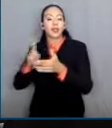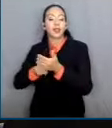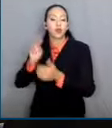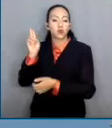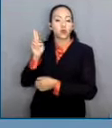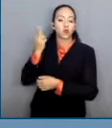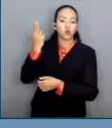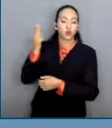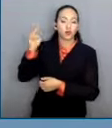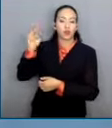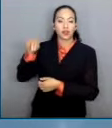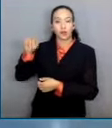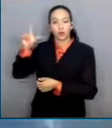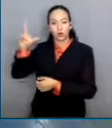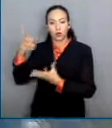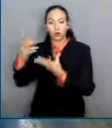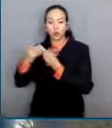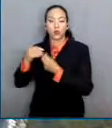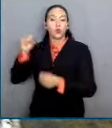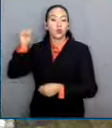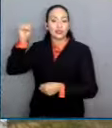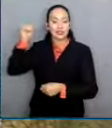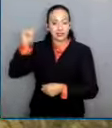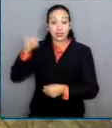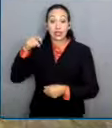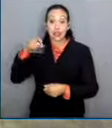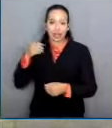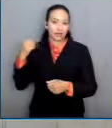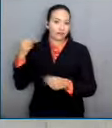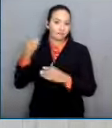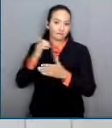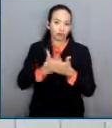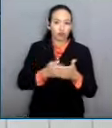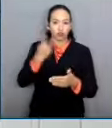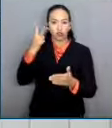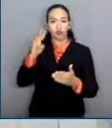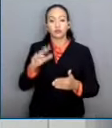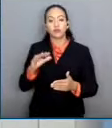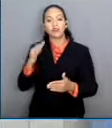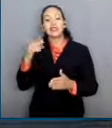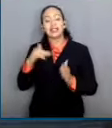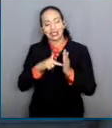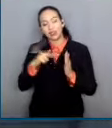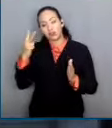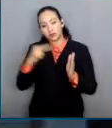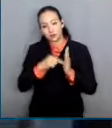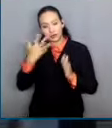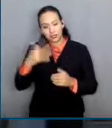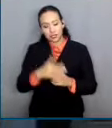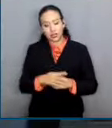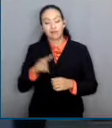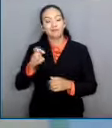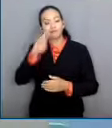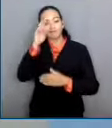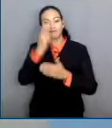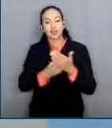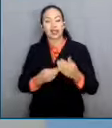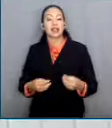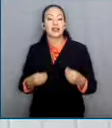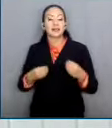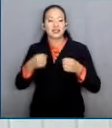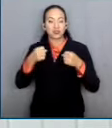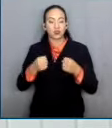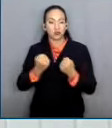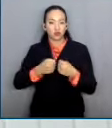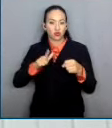sindicato, vigente en 2005, viola el derecho a la seguridad social. Al establecer que la pensión por viudez se otorgue por